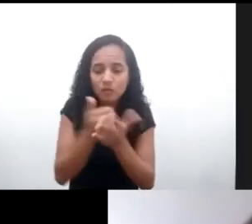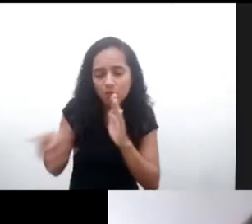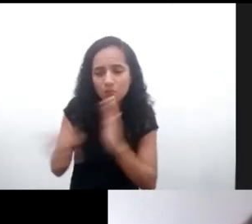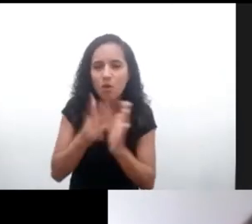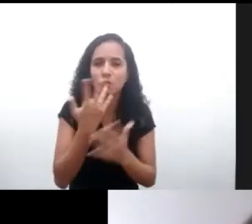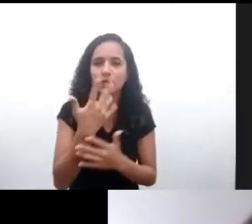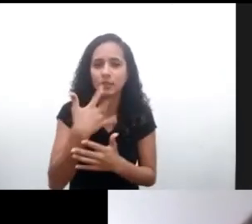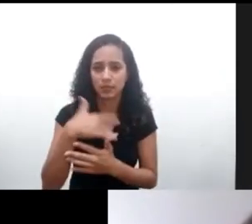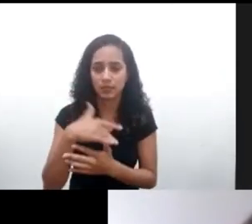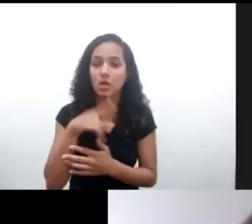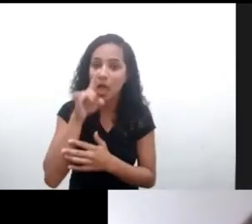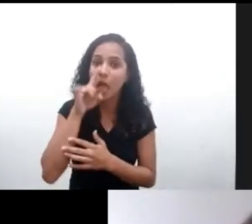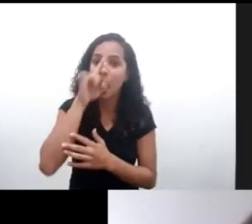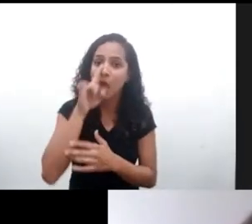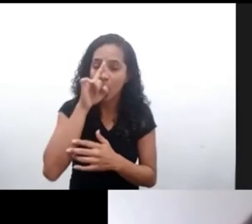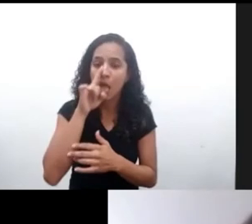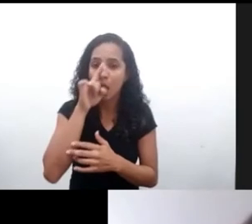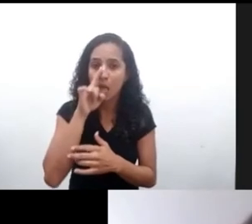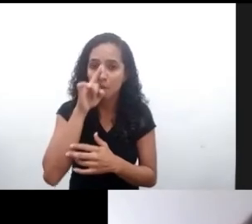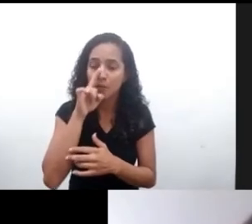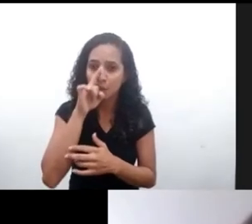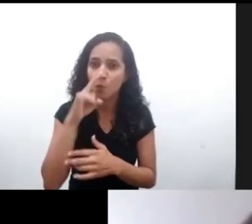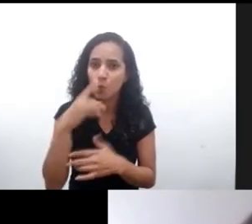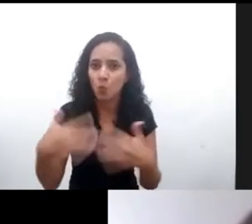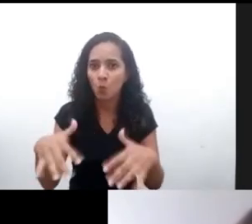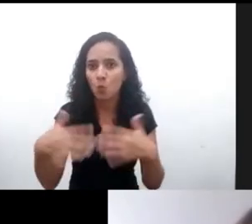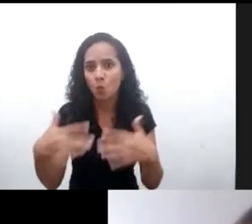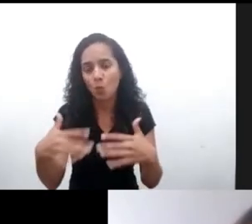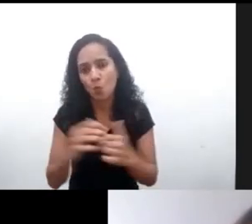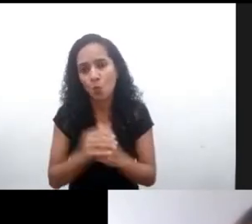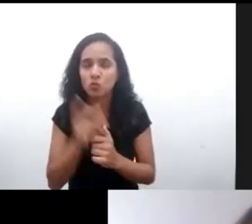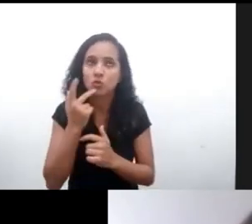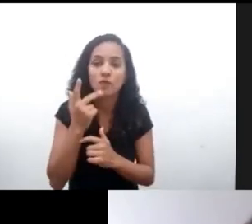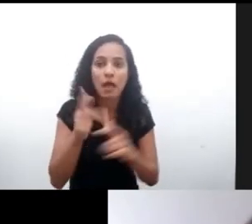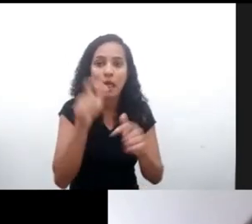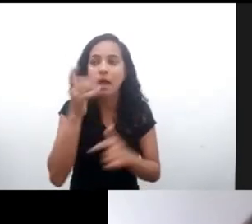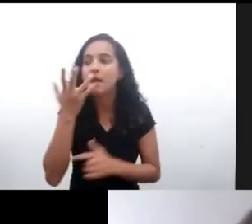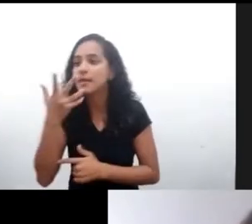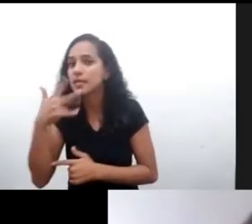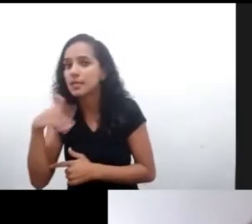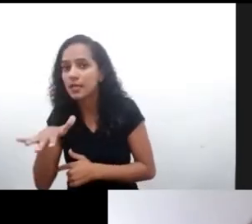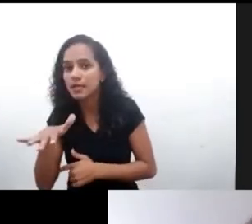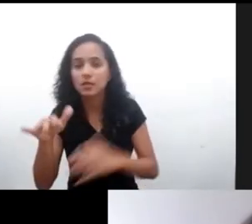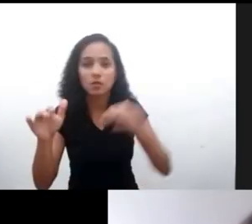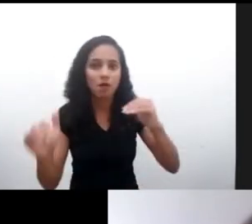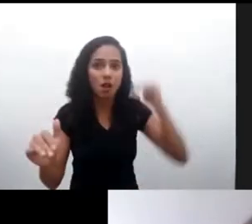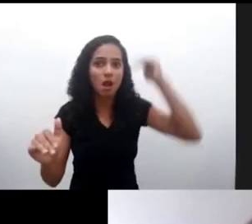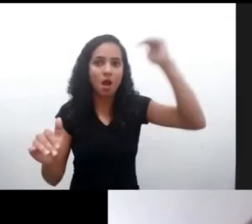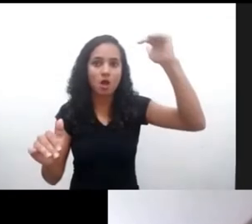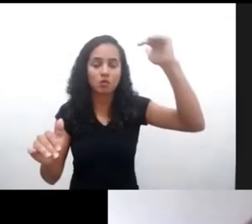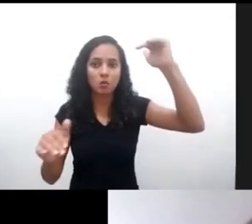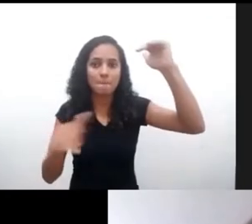trae aún mayores riesgos que en general decimos cuando hablamos del tratamiento de datos para adultos.